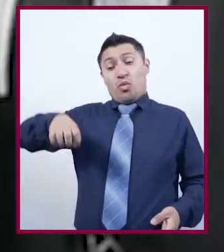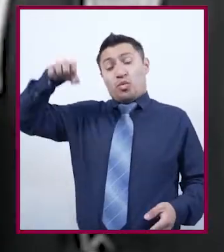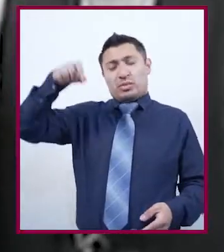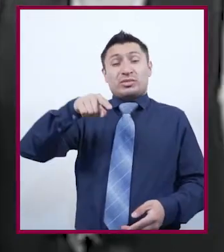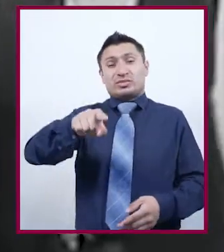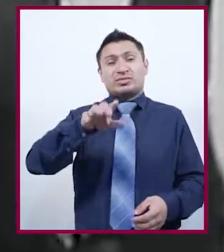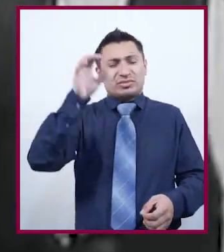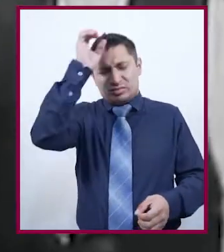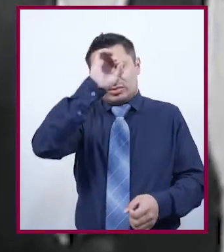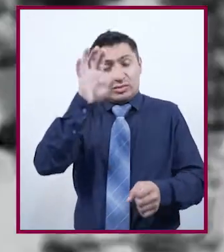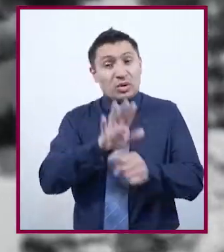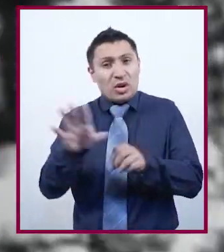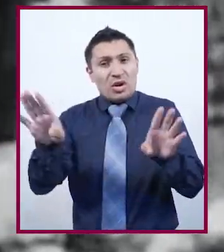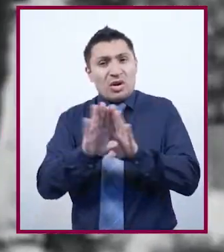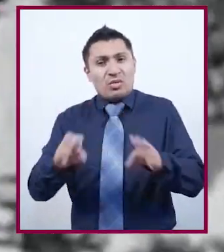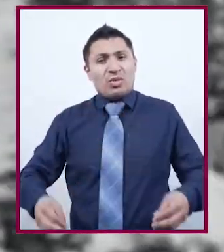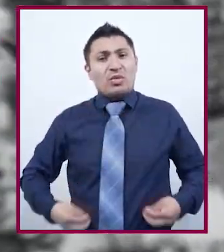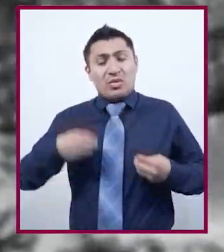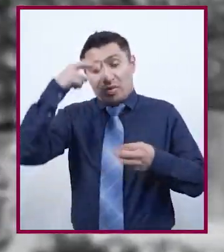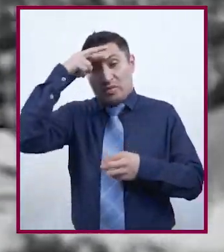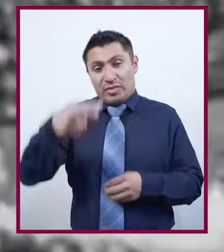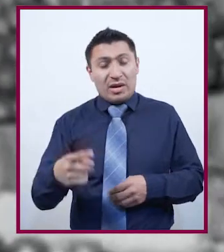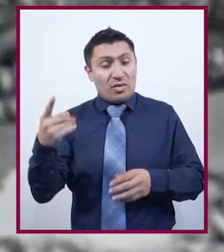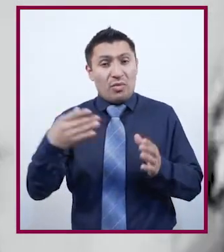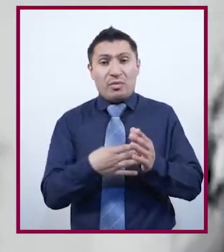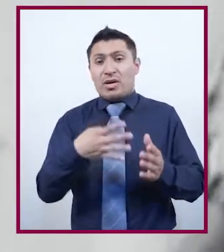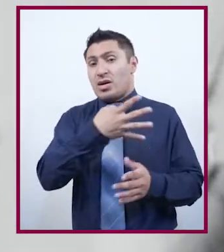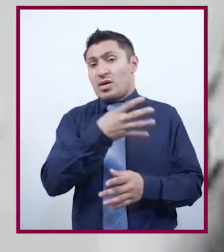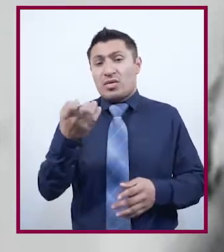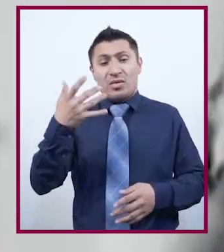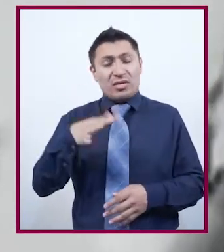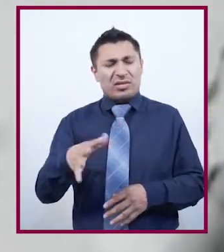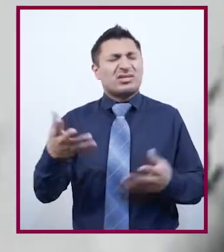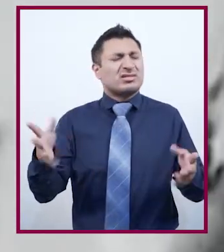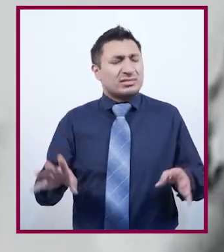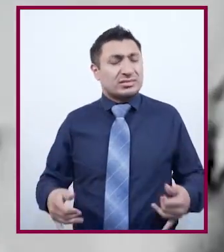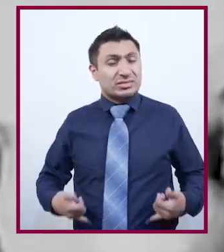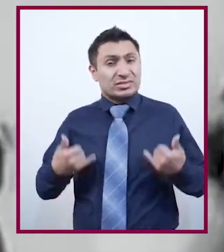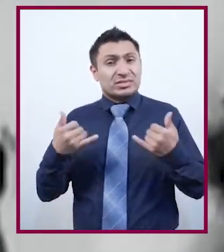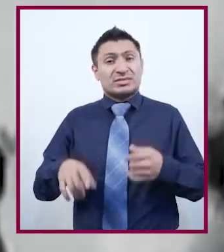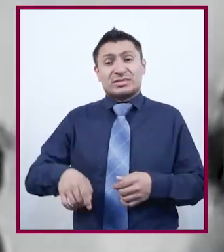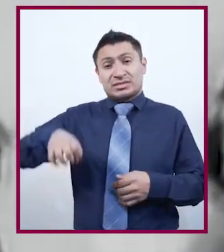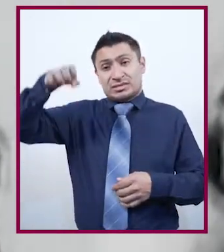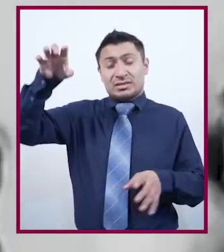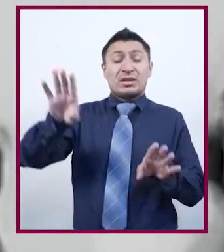vivido esta etapa de crecimiento la juventud mexicana allá por 1910?